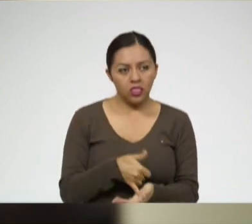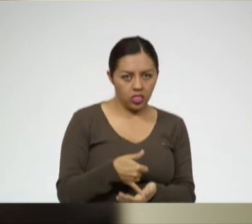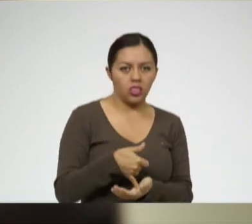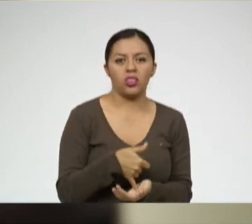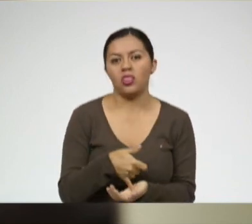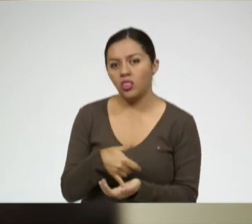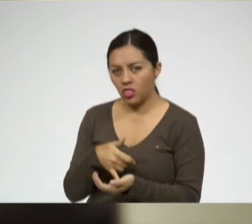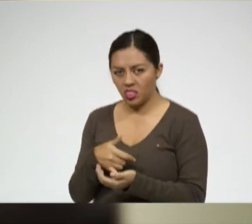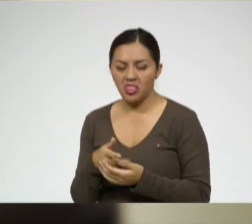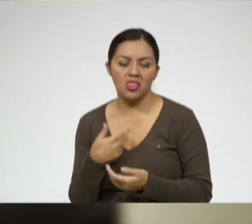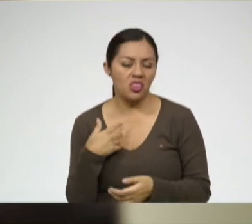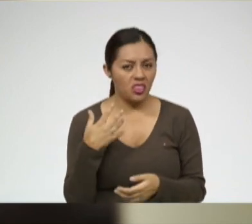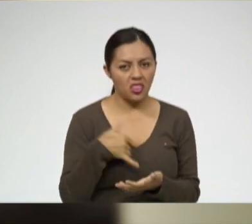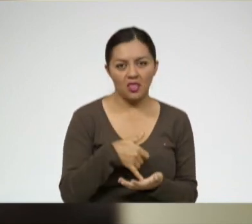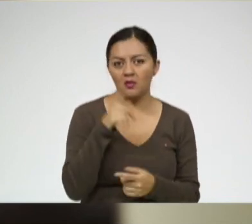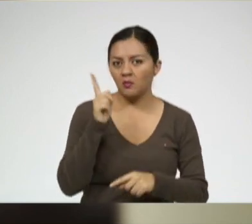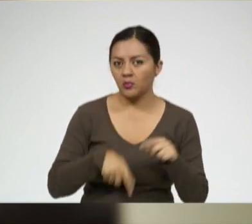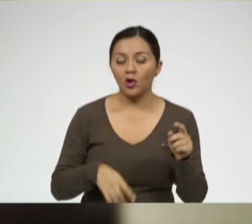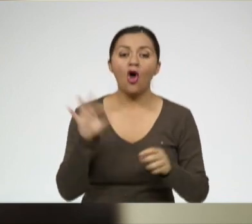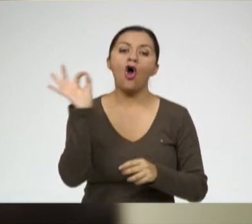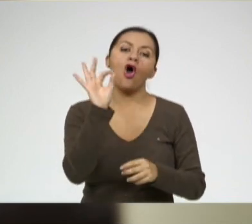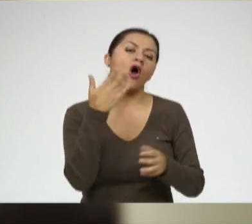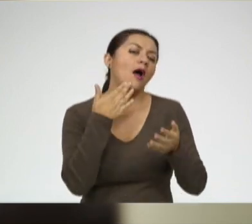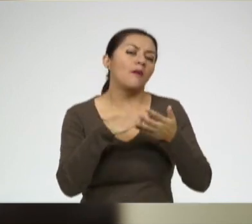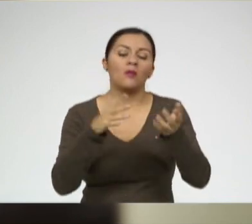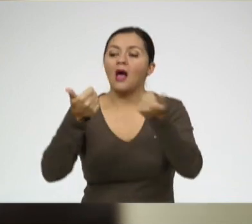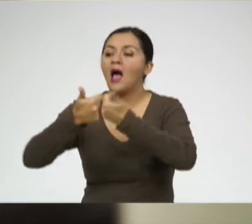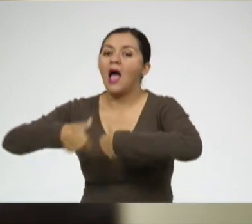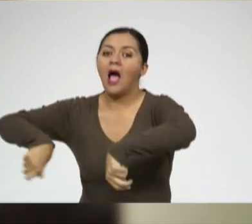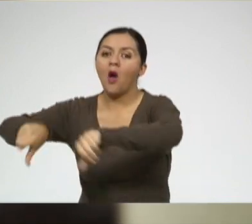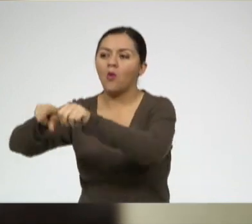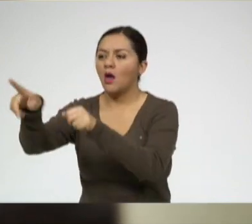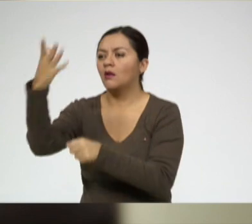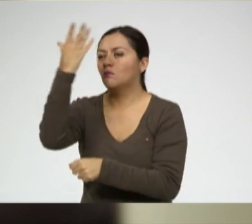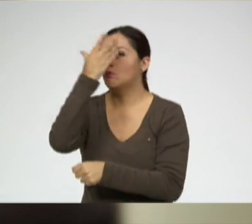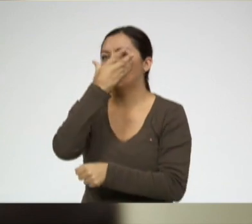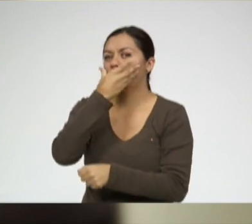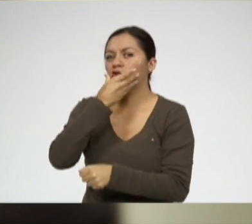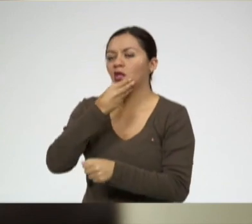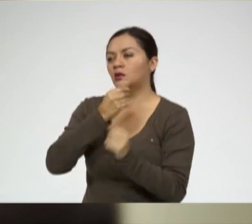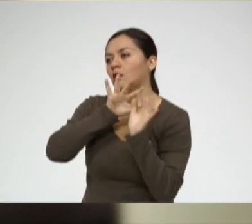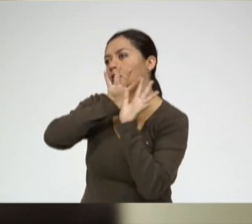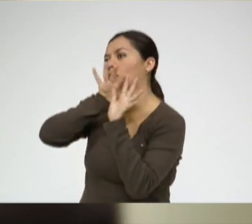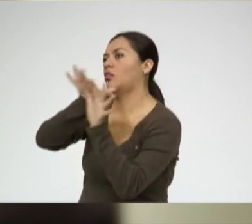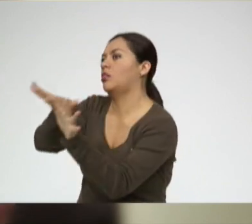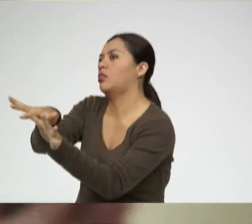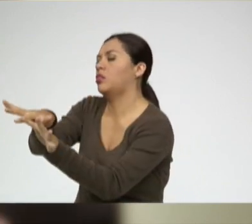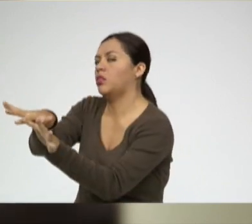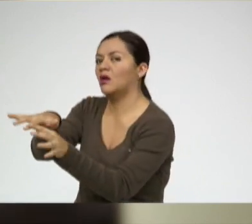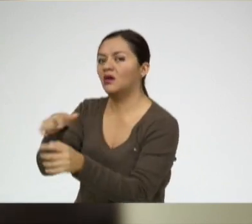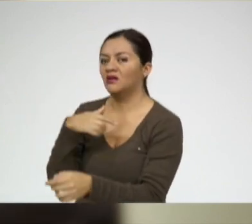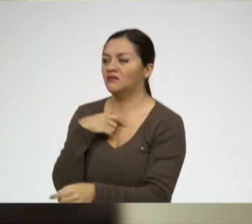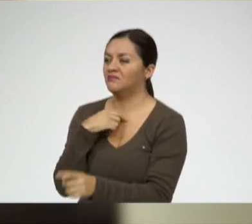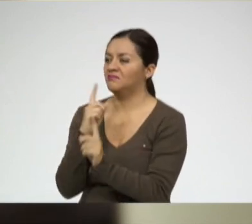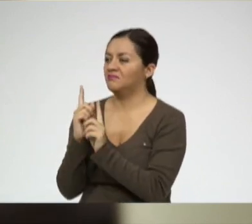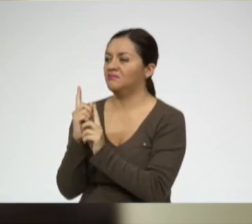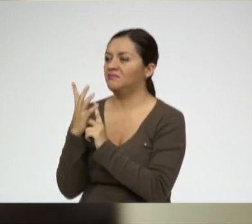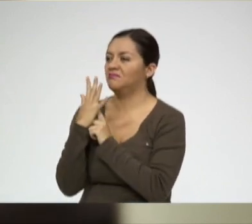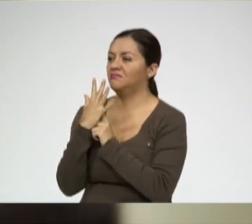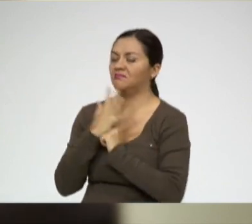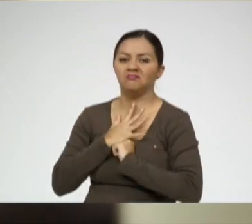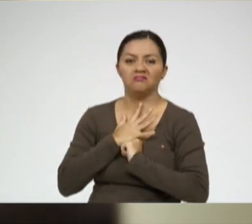en el aula hay alguien que se la ve bonita y todo mundo se fija en ella. Y tú te sientes, tal vez,